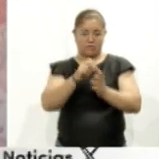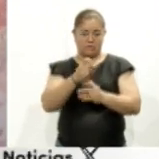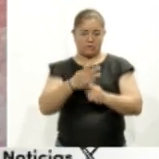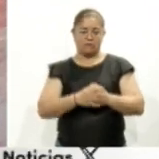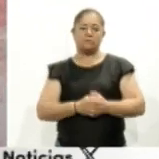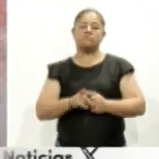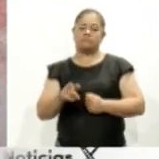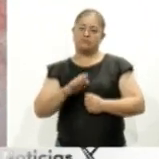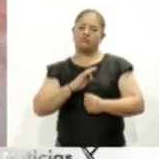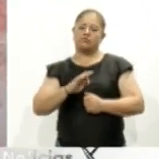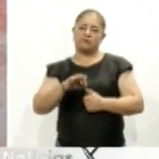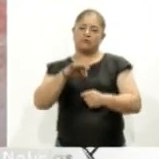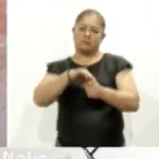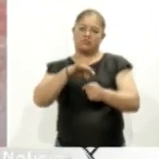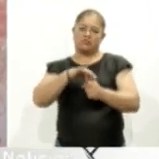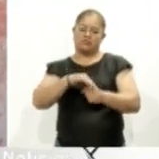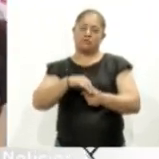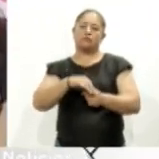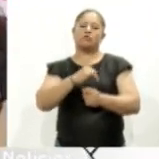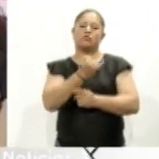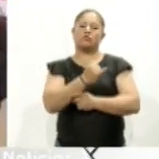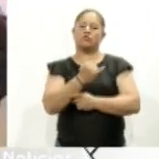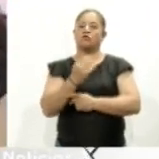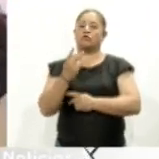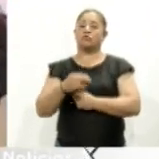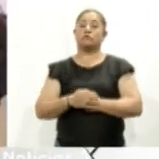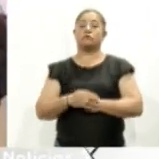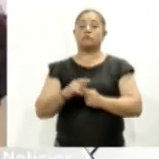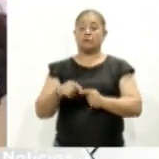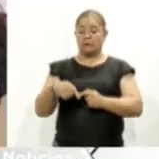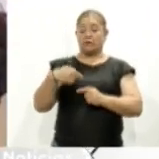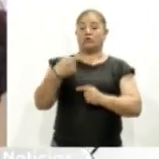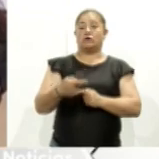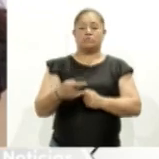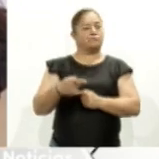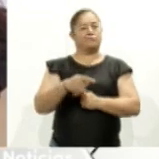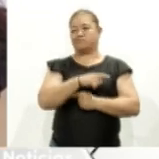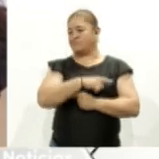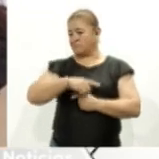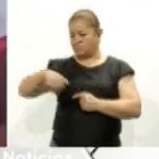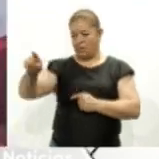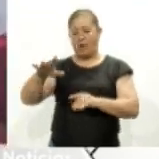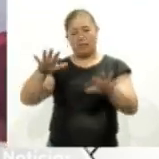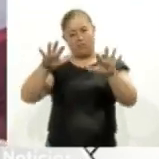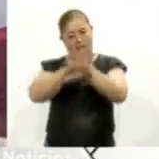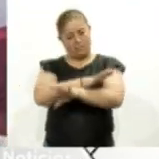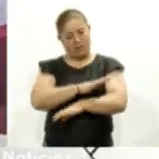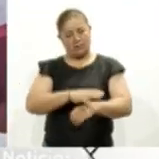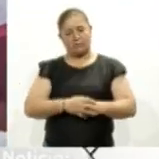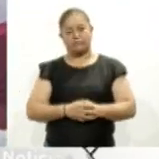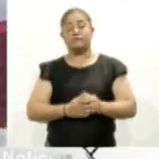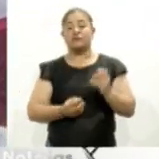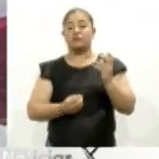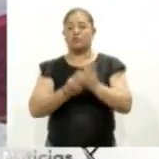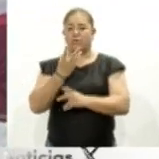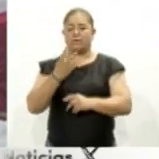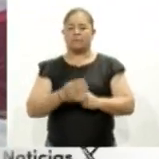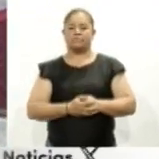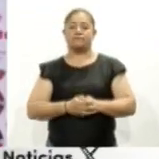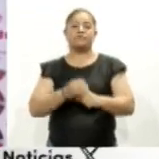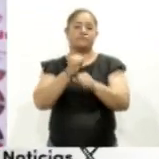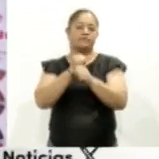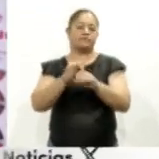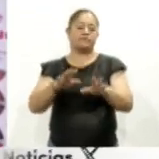podrá ejercer su derecho al voto el 2 de junio y al día siguiente tendrá que ir al módulo de atención para tramitar su nueva credencial. Con